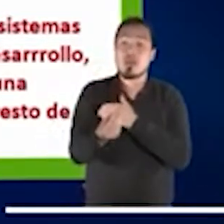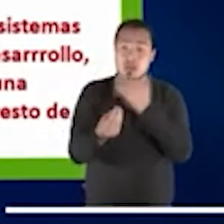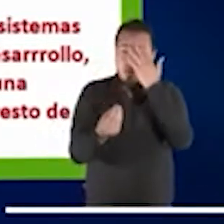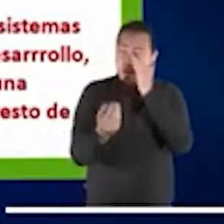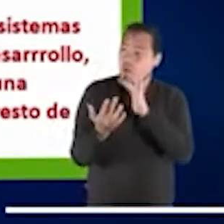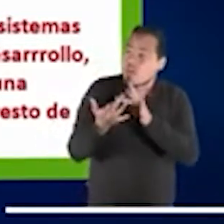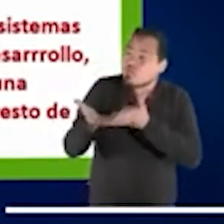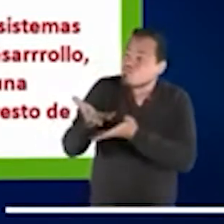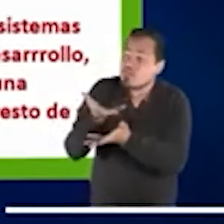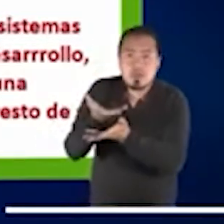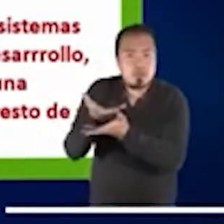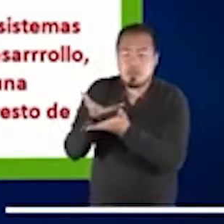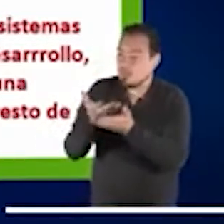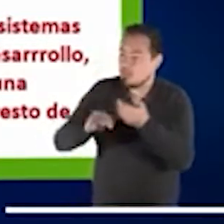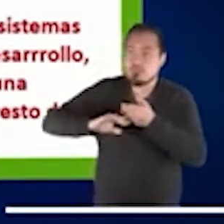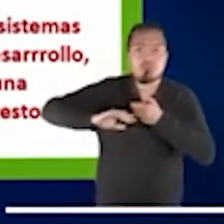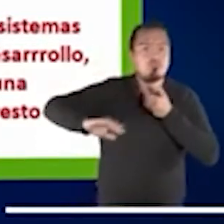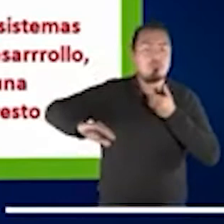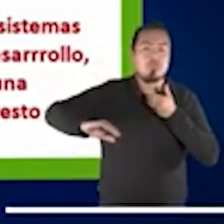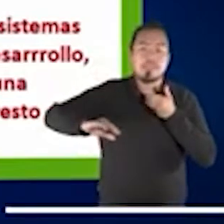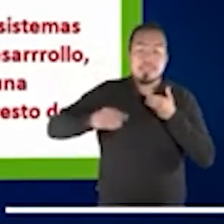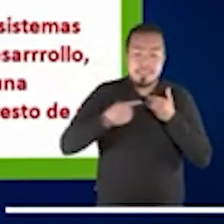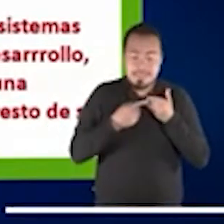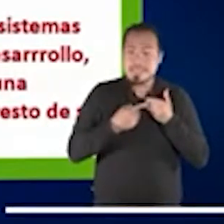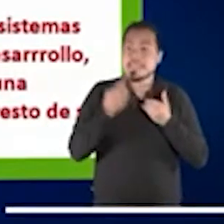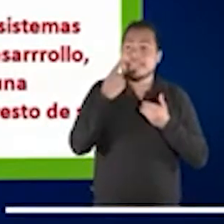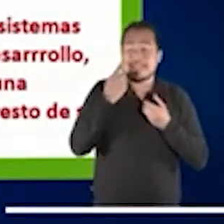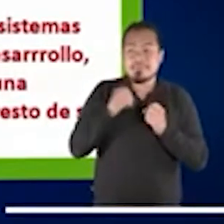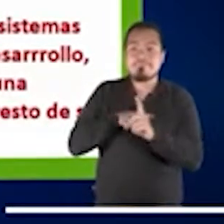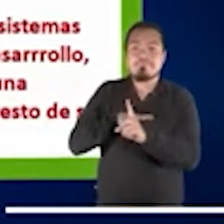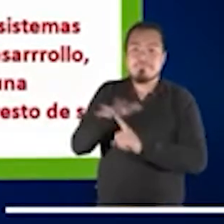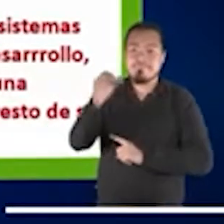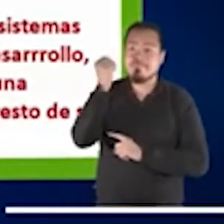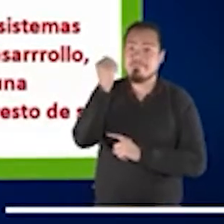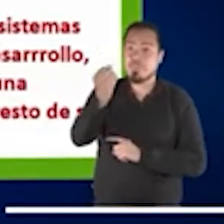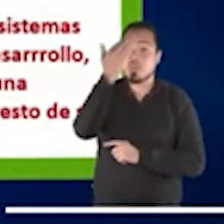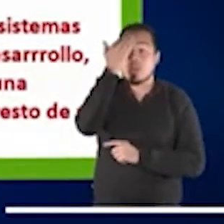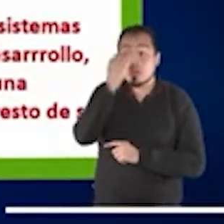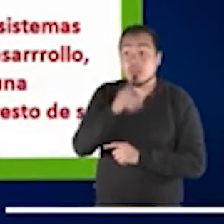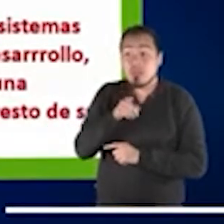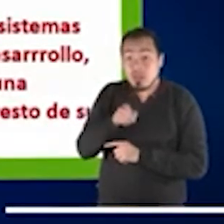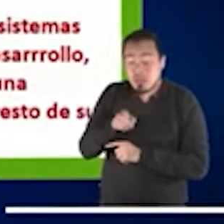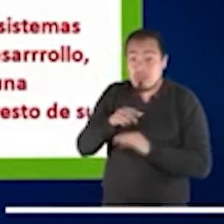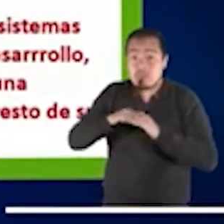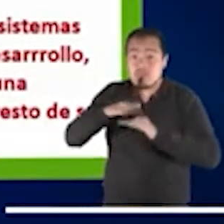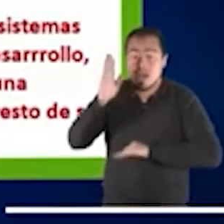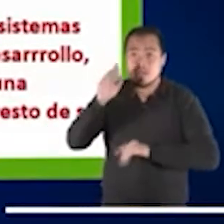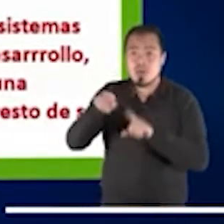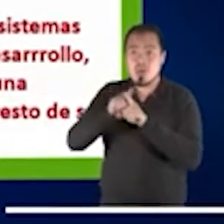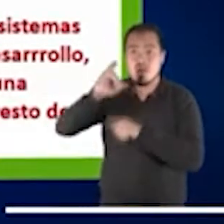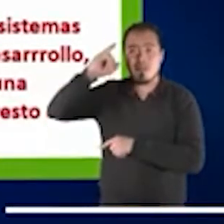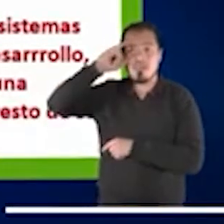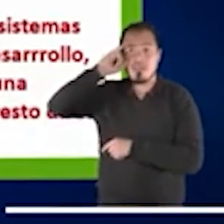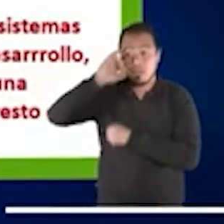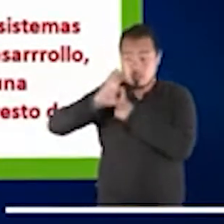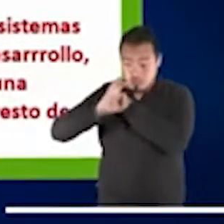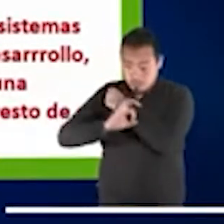anulado y por lo tanto un aporte, un apoyo psicológico es